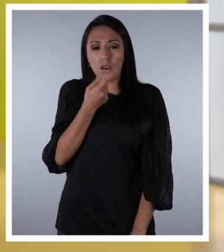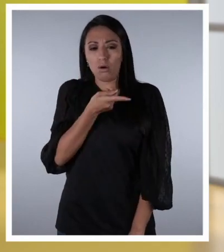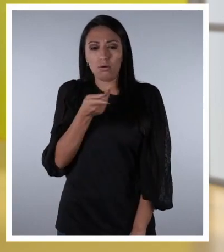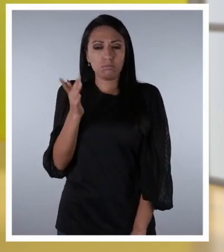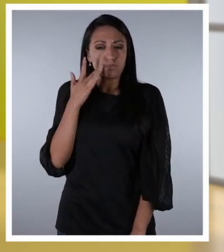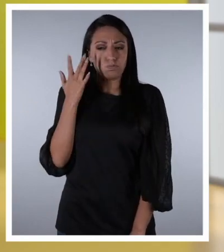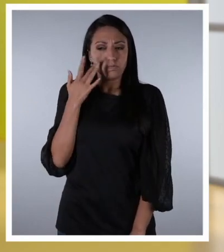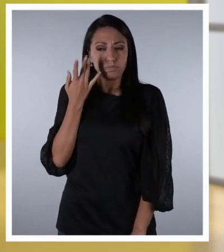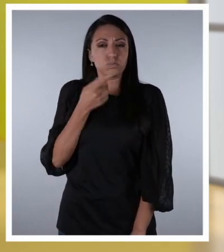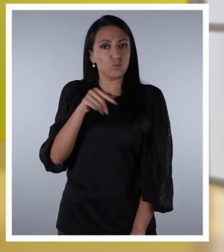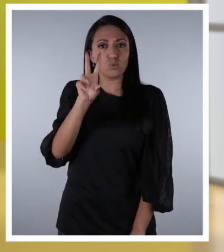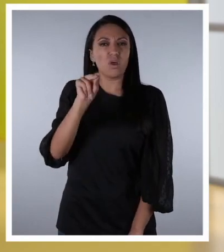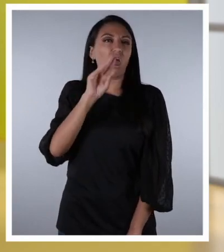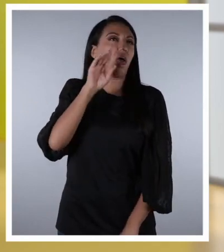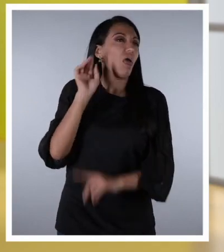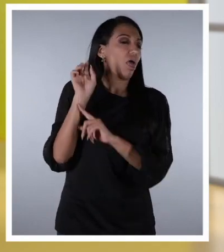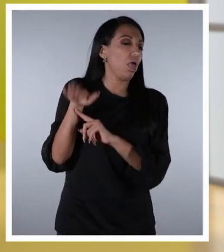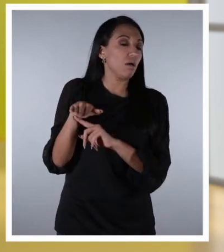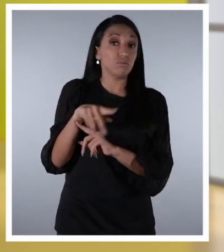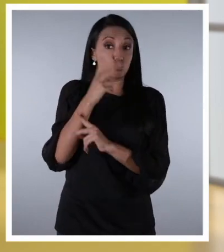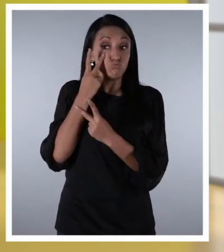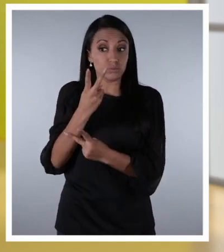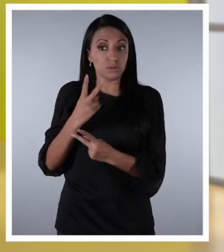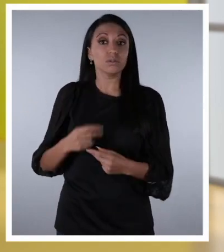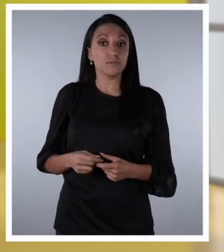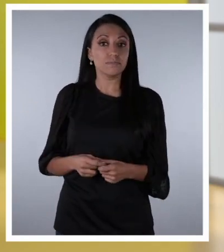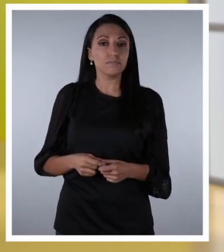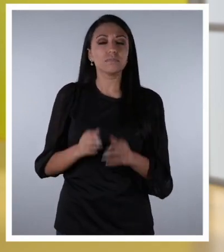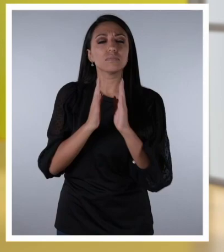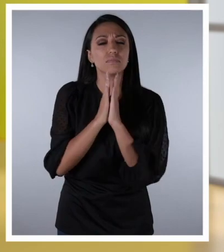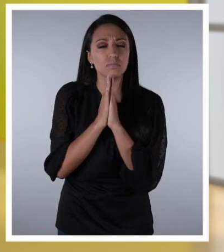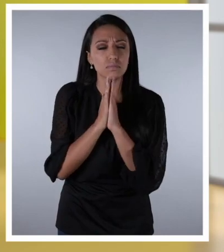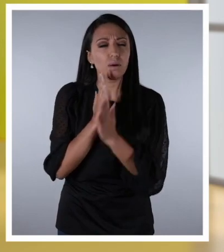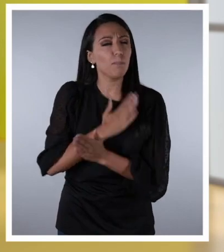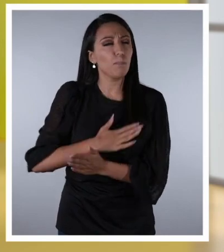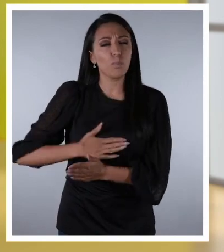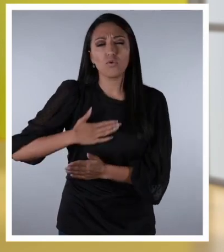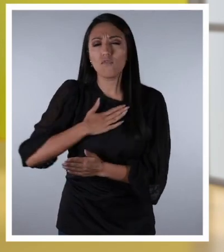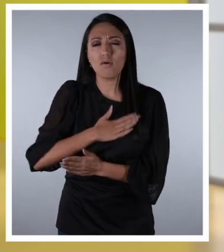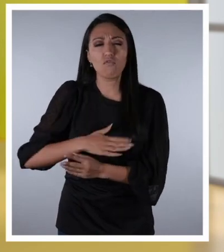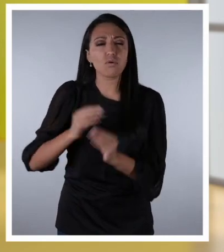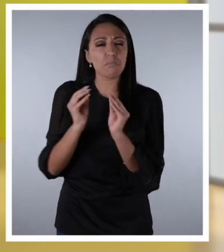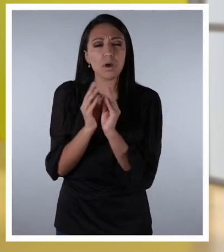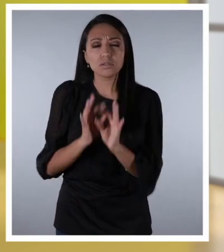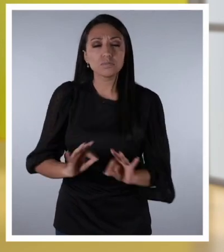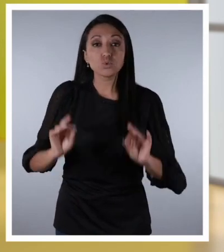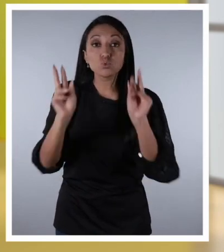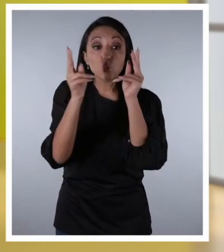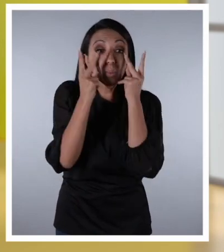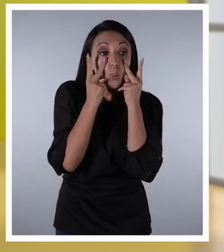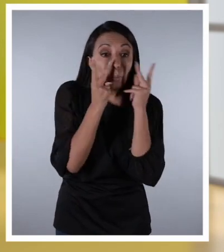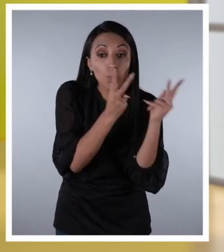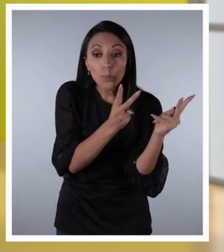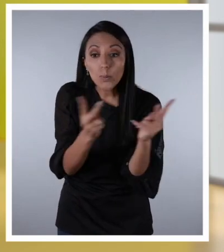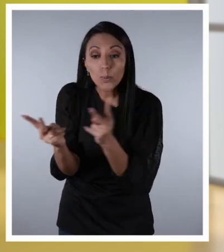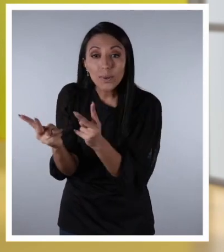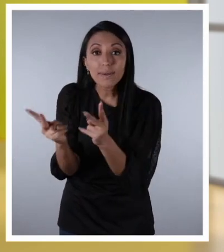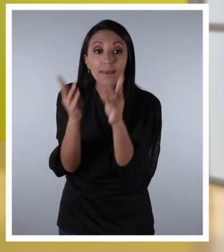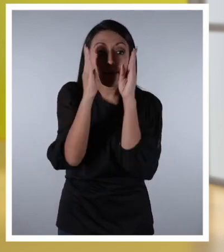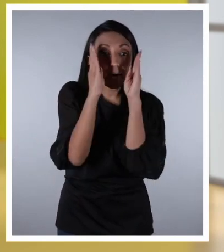cuando percibas que algo así está pasando en tu salón de clase Pero por favor sobre todo